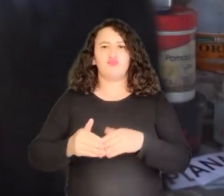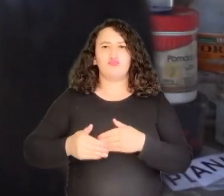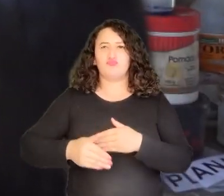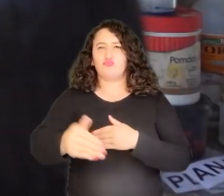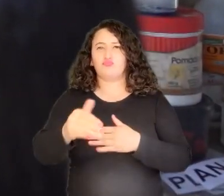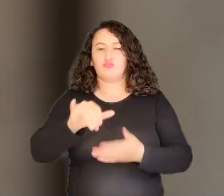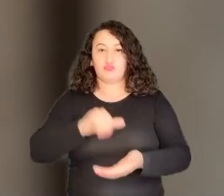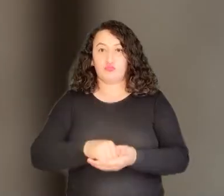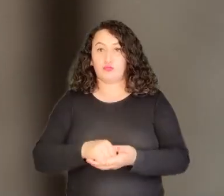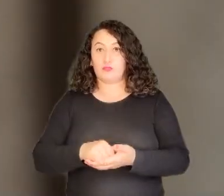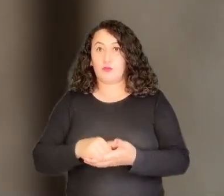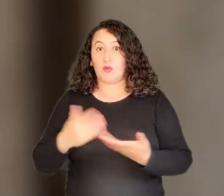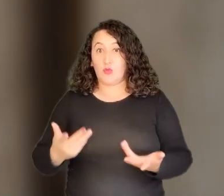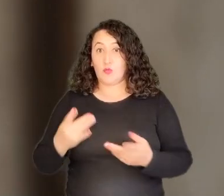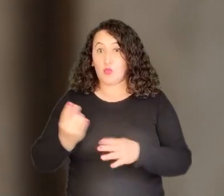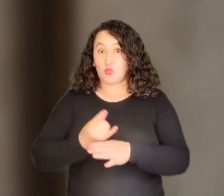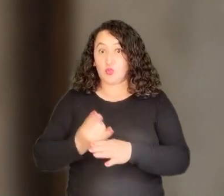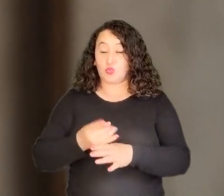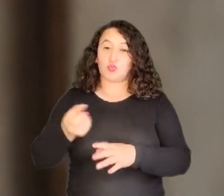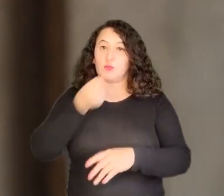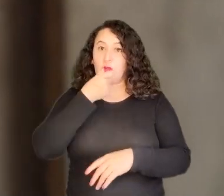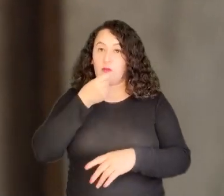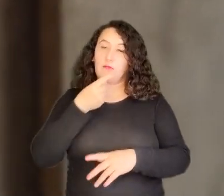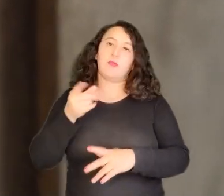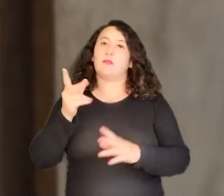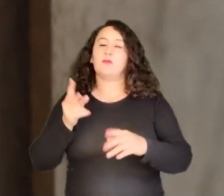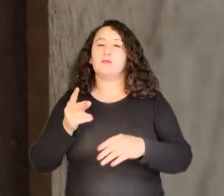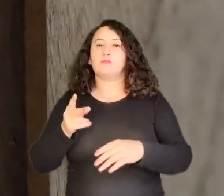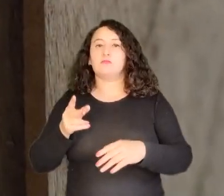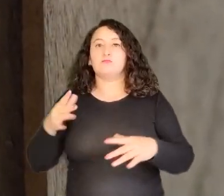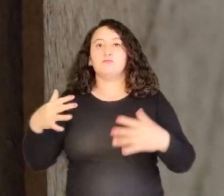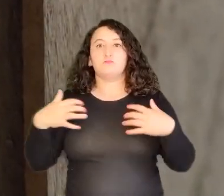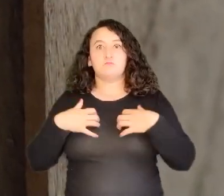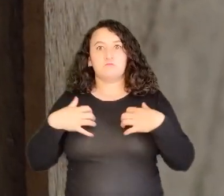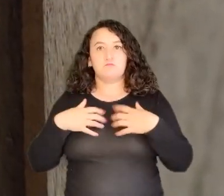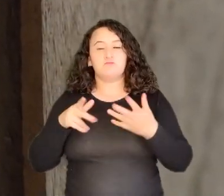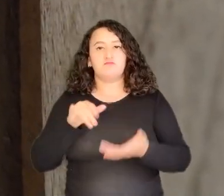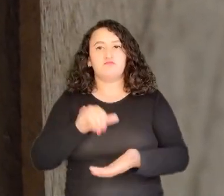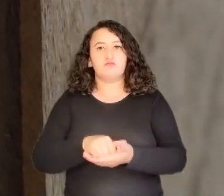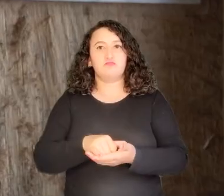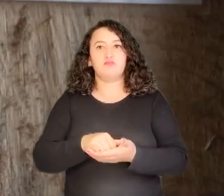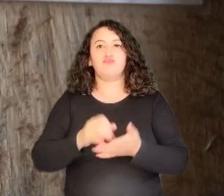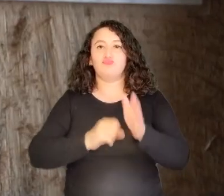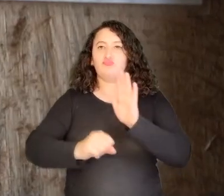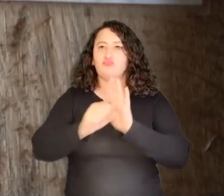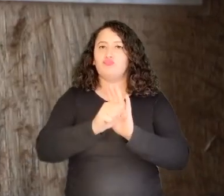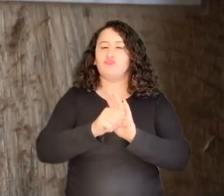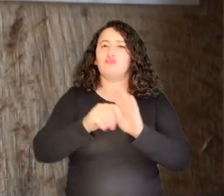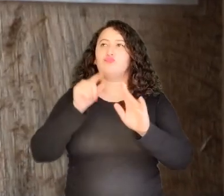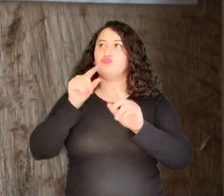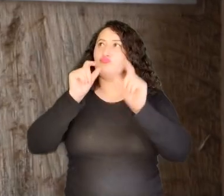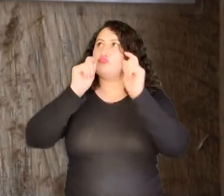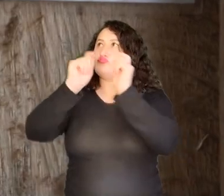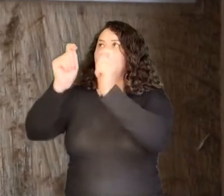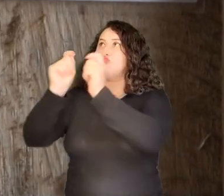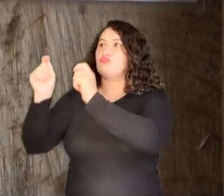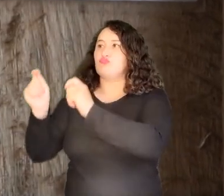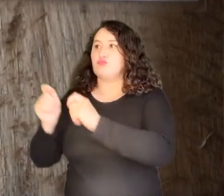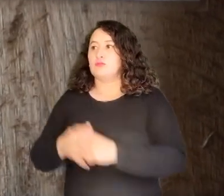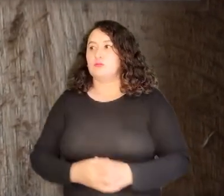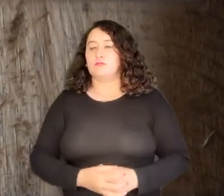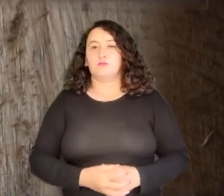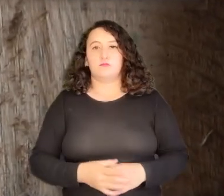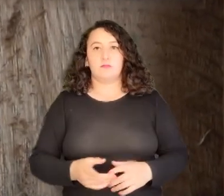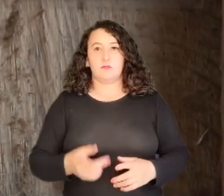prácticas de uso de medicamentos veterinarios, podemos designar un área donde señalicemos, identifiquemos como área de medicamentos